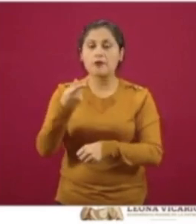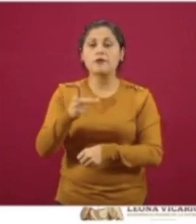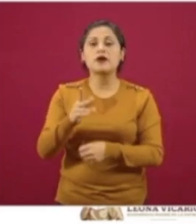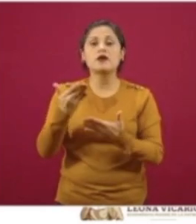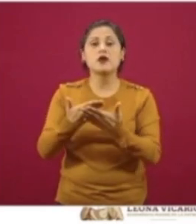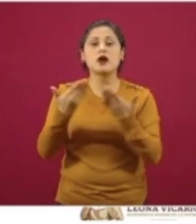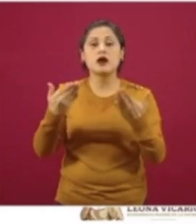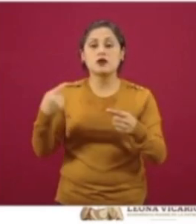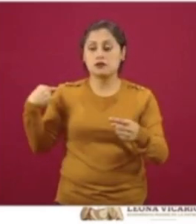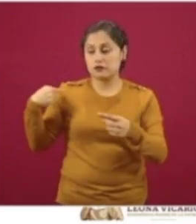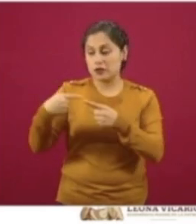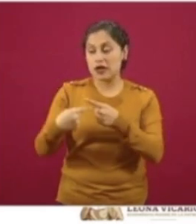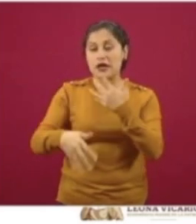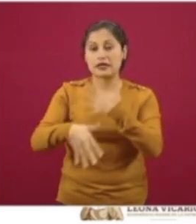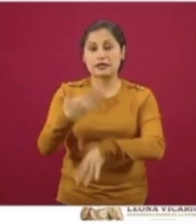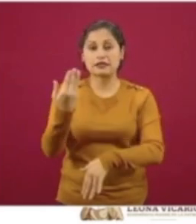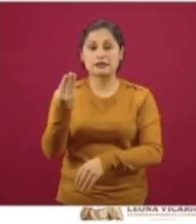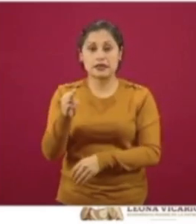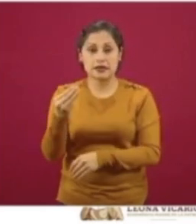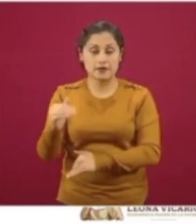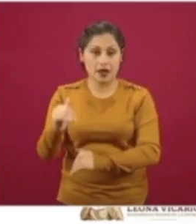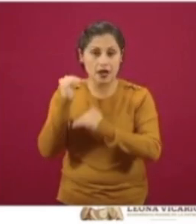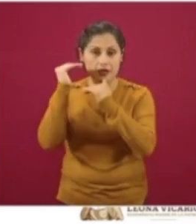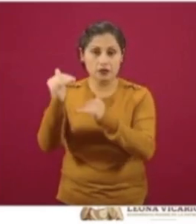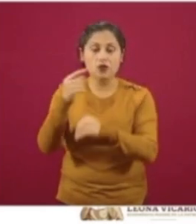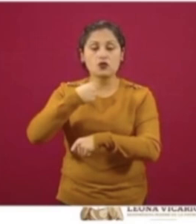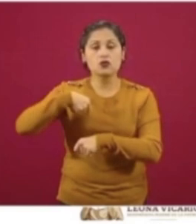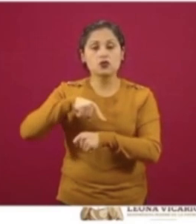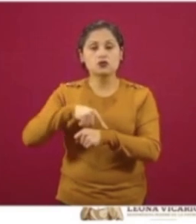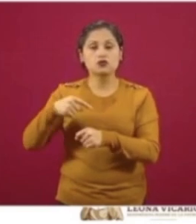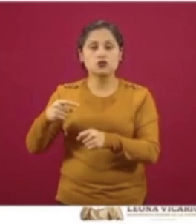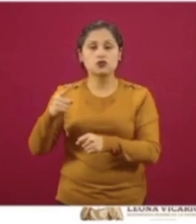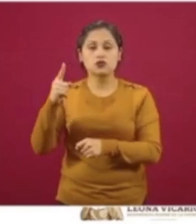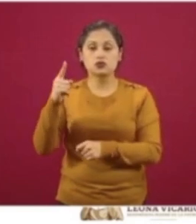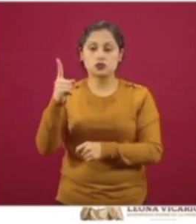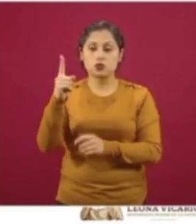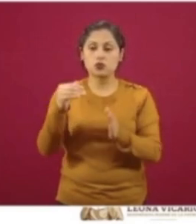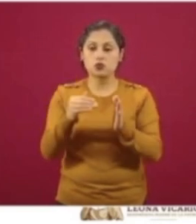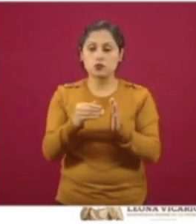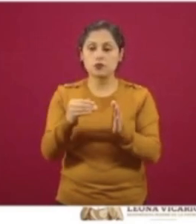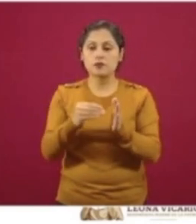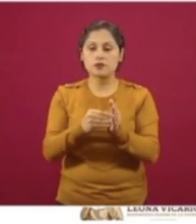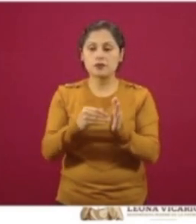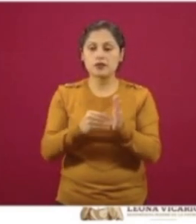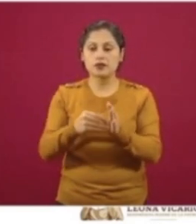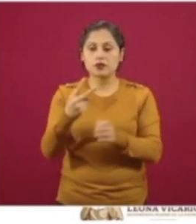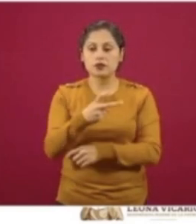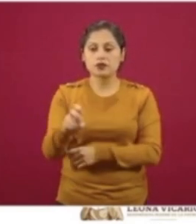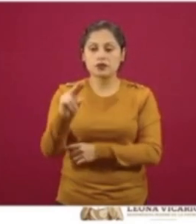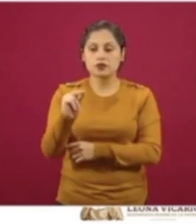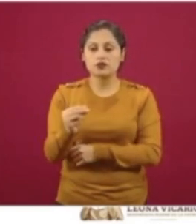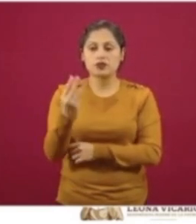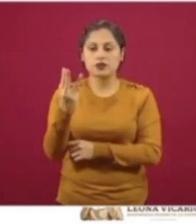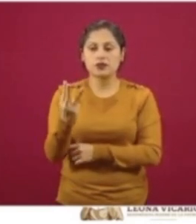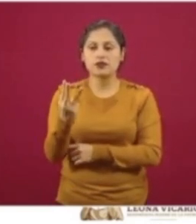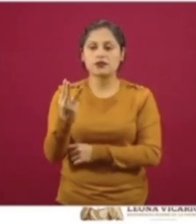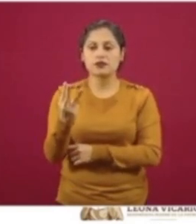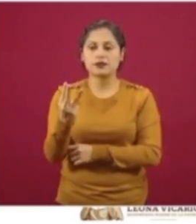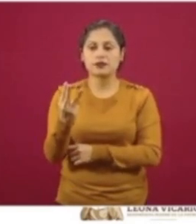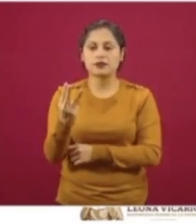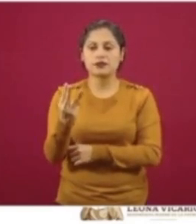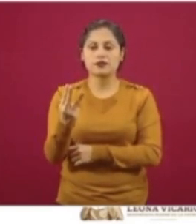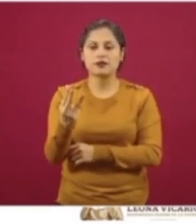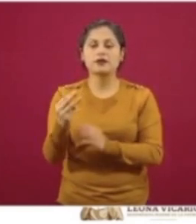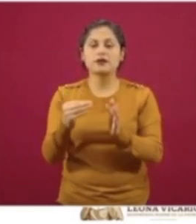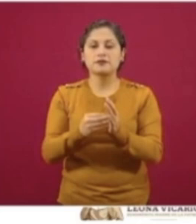mayo dispersamos apoyos para un millón doscientos ochenta y tres mil quinientos setenta y cinco